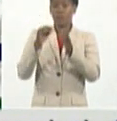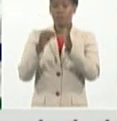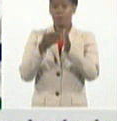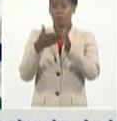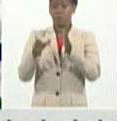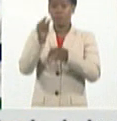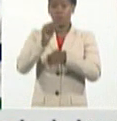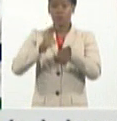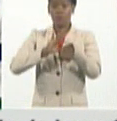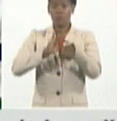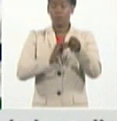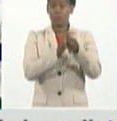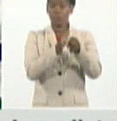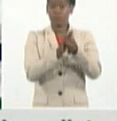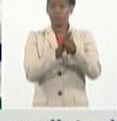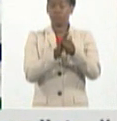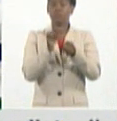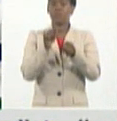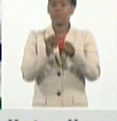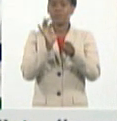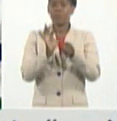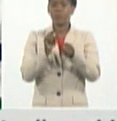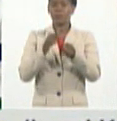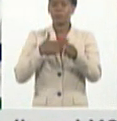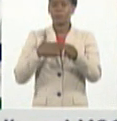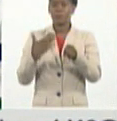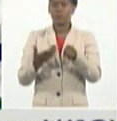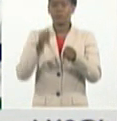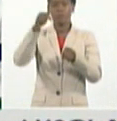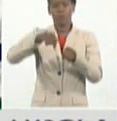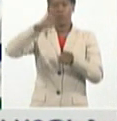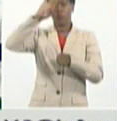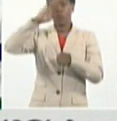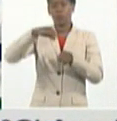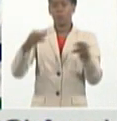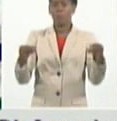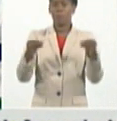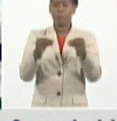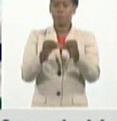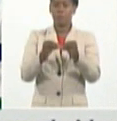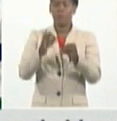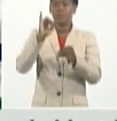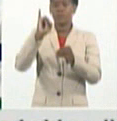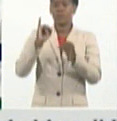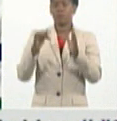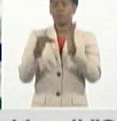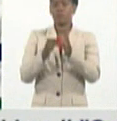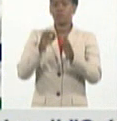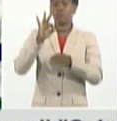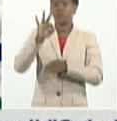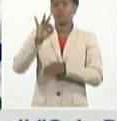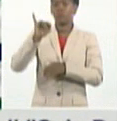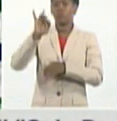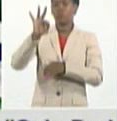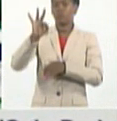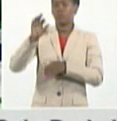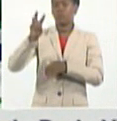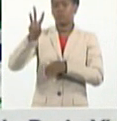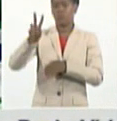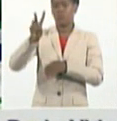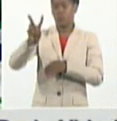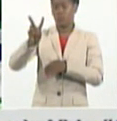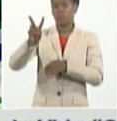nuevo predominio de los casos autóctonos. 6.882. Y por tercer día